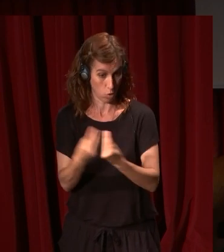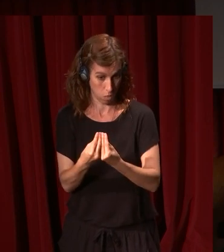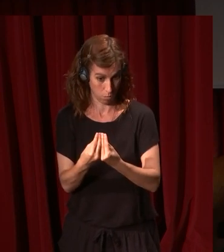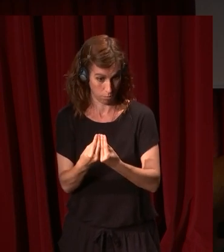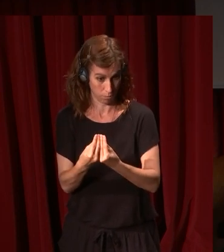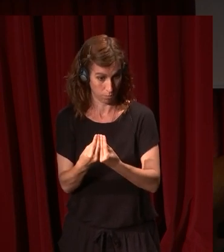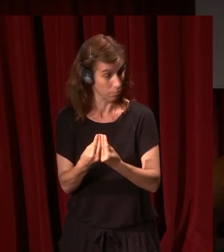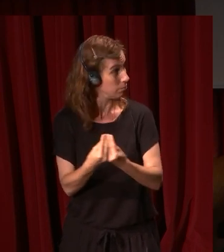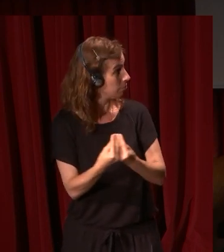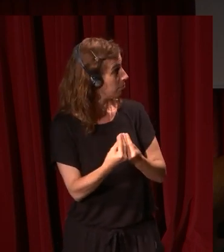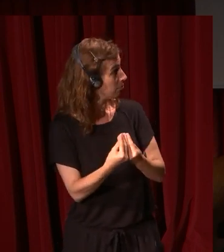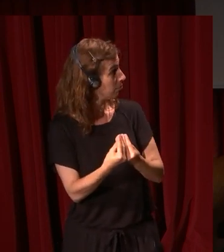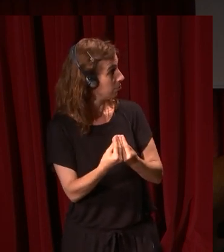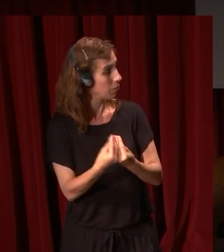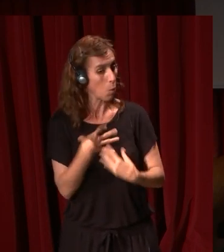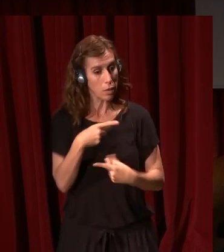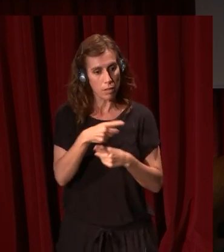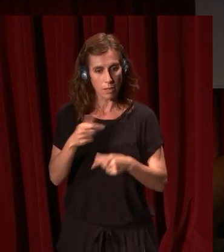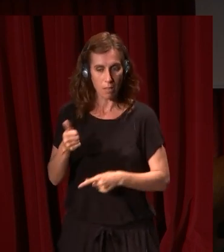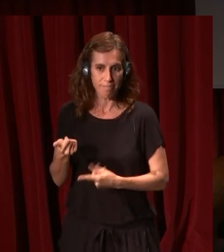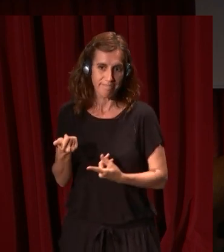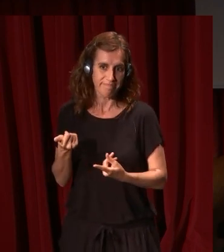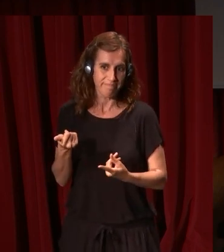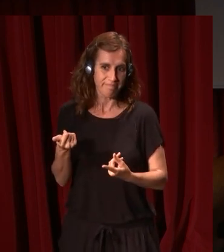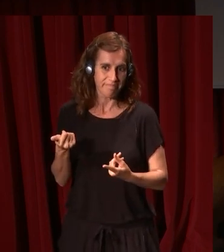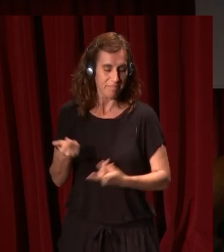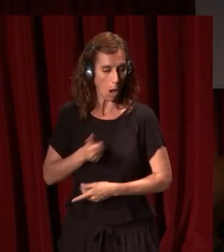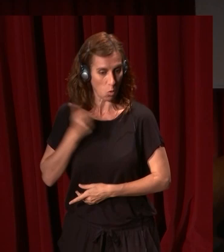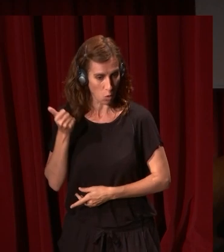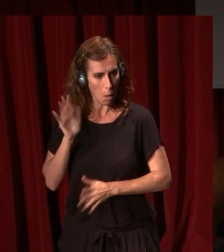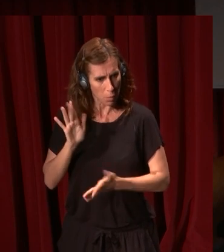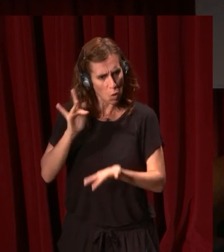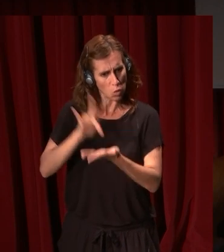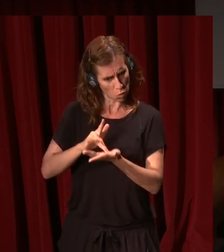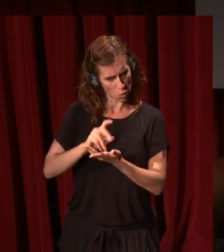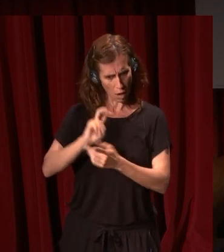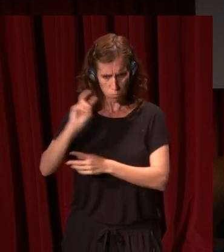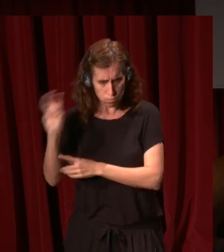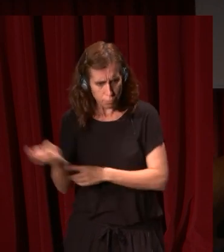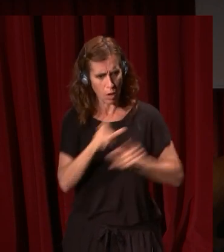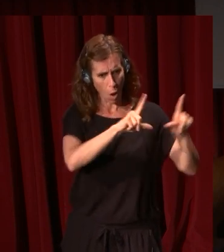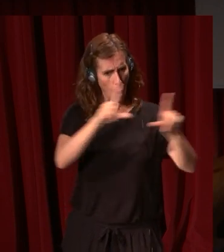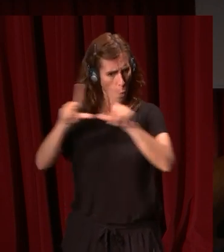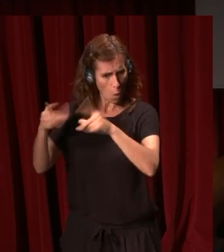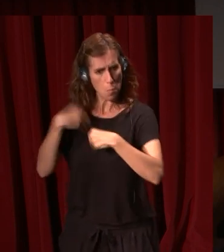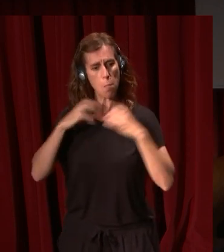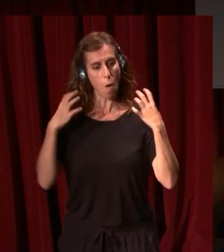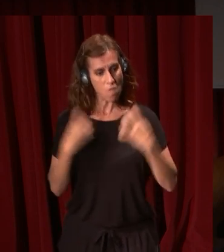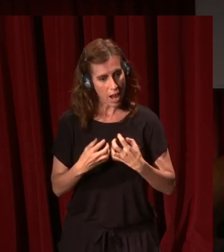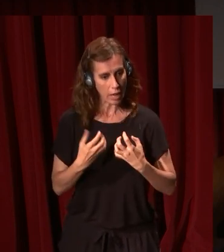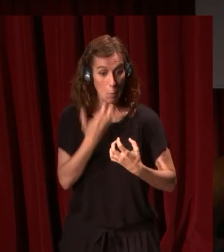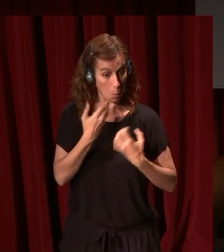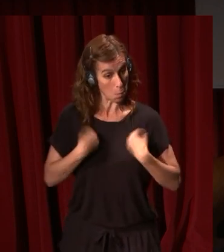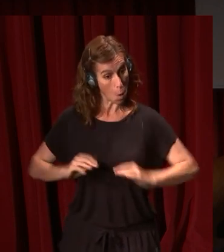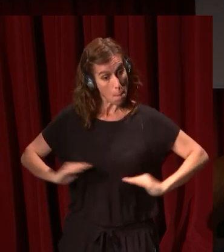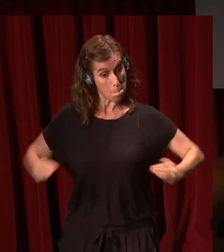Nos puede parecer que esta coincidencia es casual, pero la podemos encontrar en bastantes más cuadros de Velázquez y de Vermeer, por ejemplo, en Las meninas